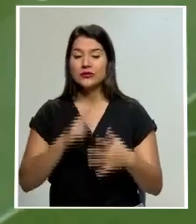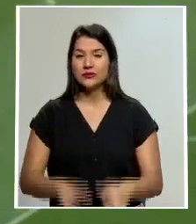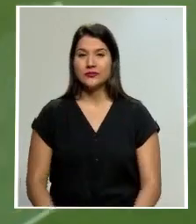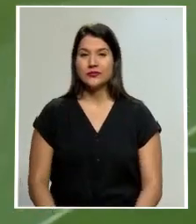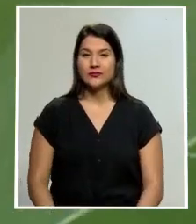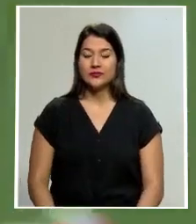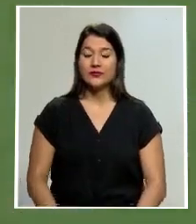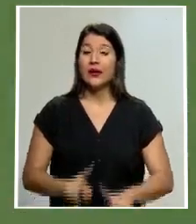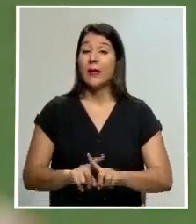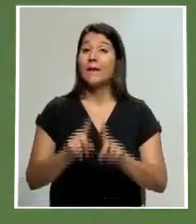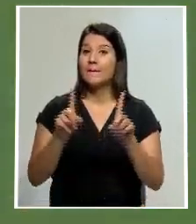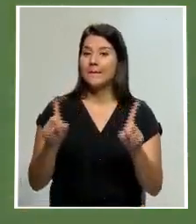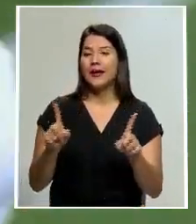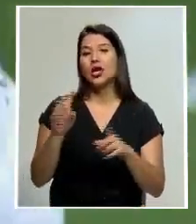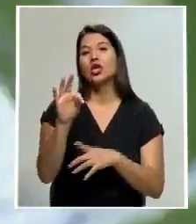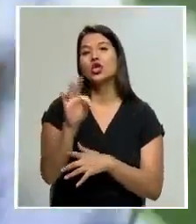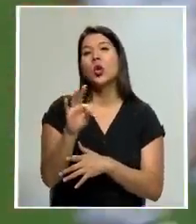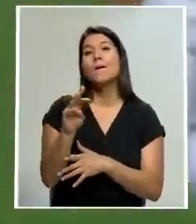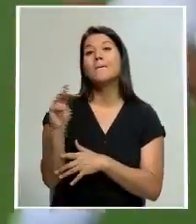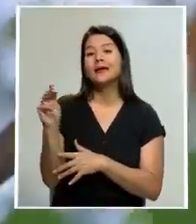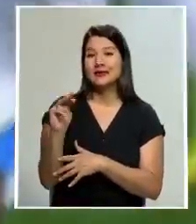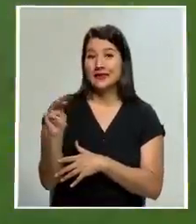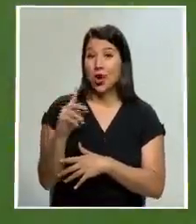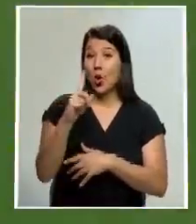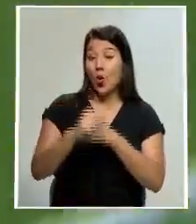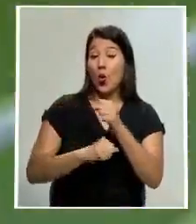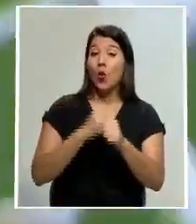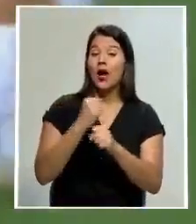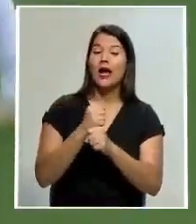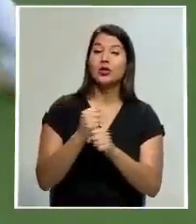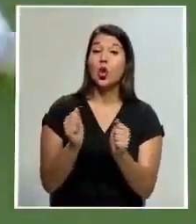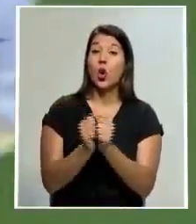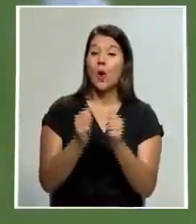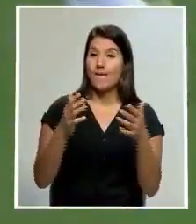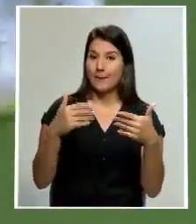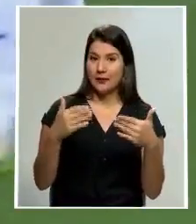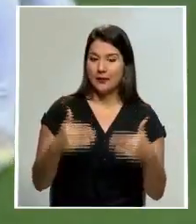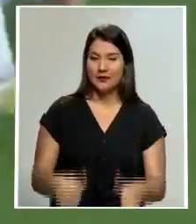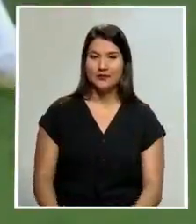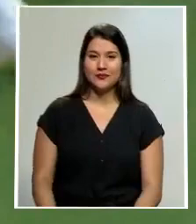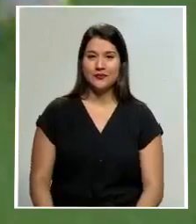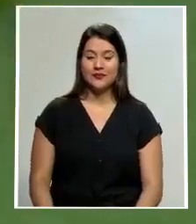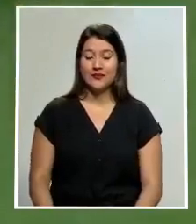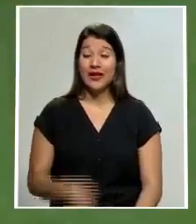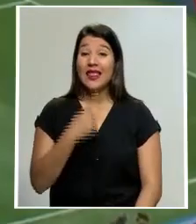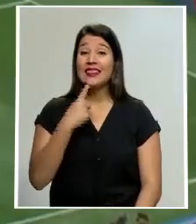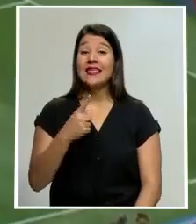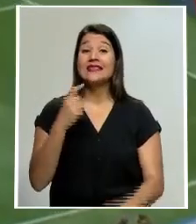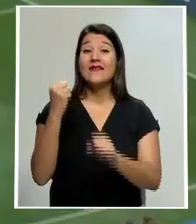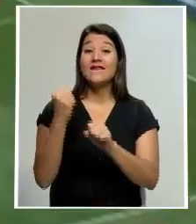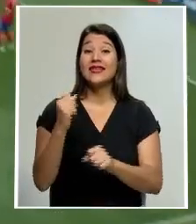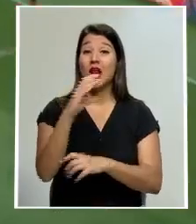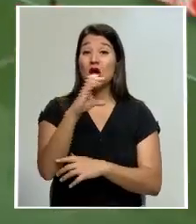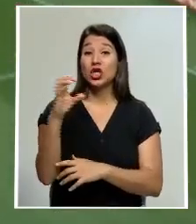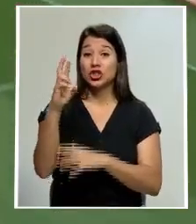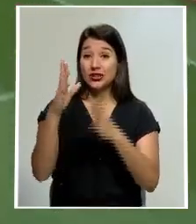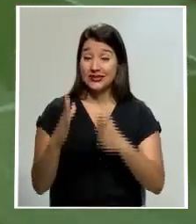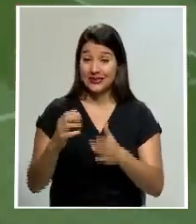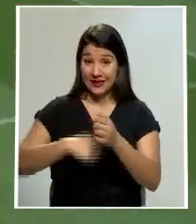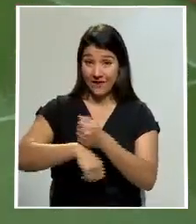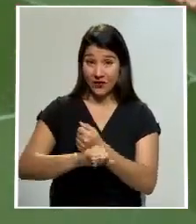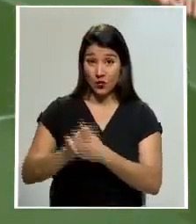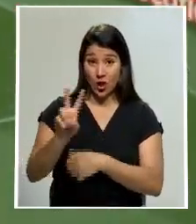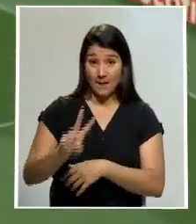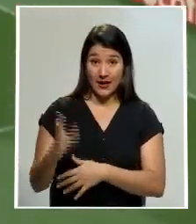Mientras tanto, Thomas Christensen tendrá un año en el banquillo de Panamá. Según comunicó la Federación Costarricense de Fútbol el viernes